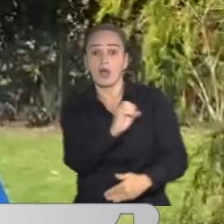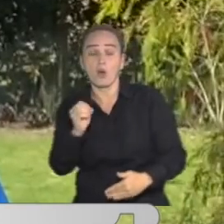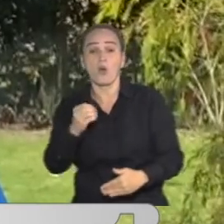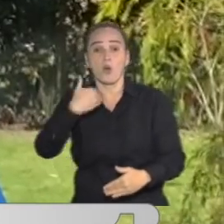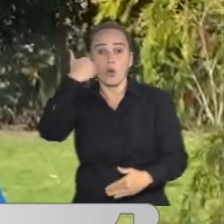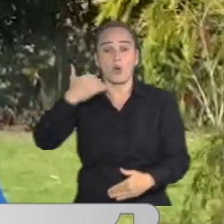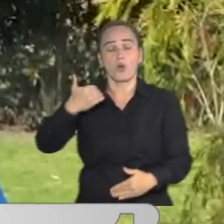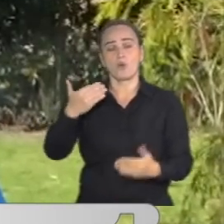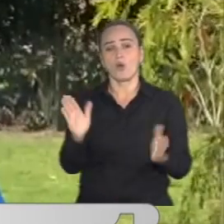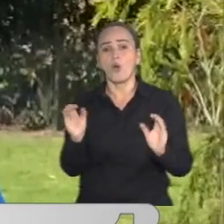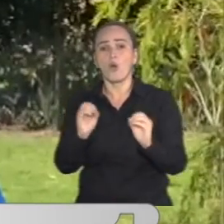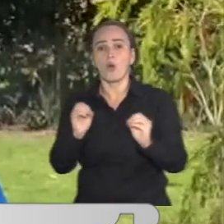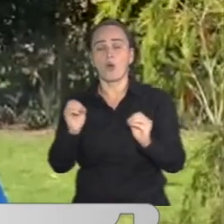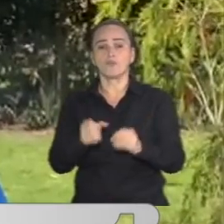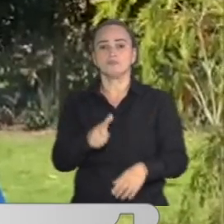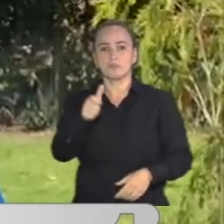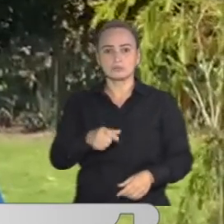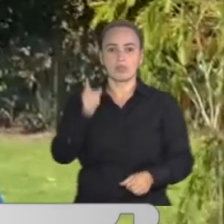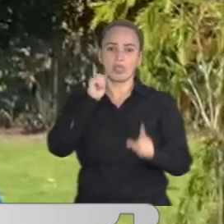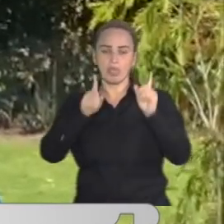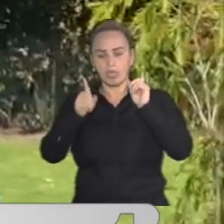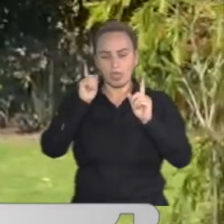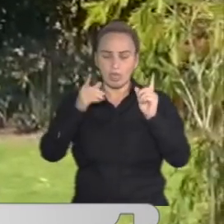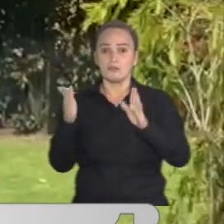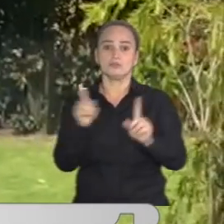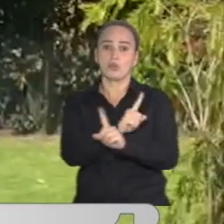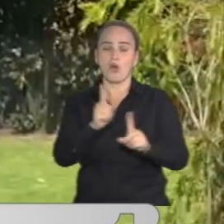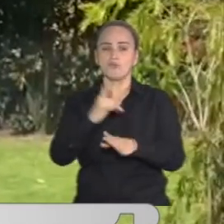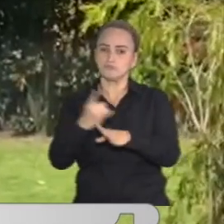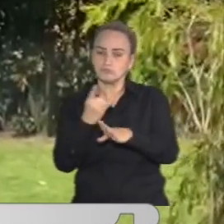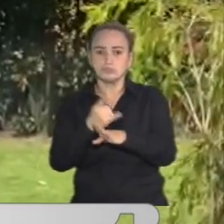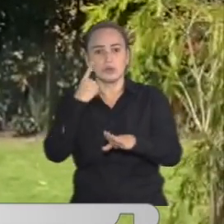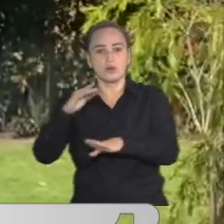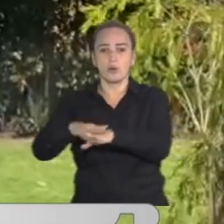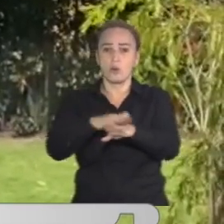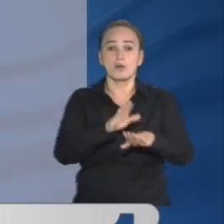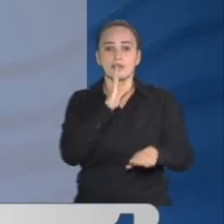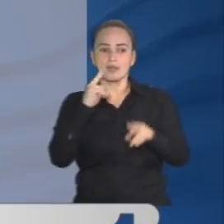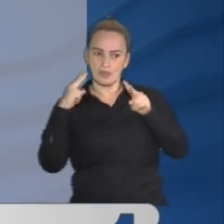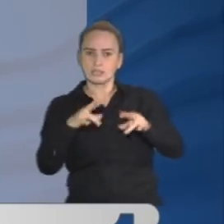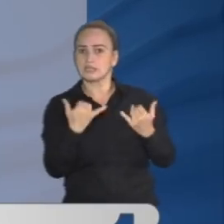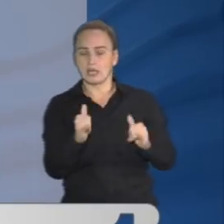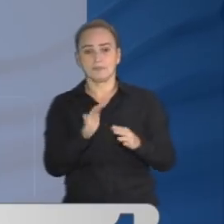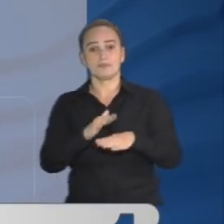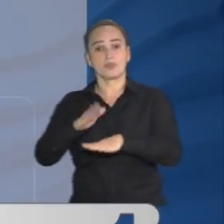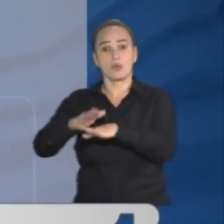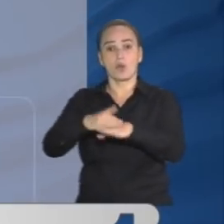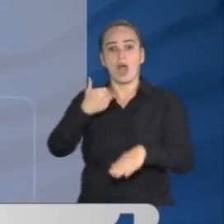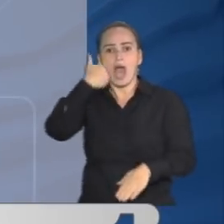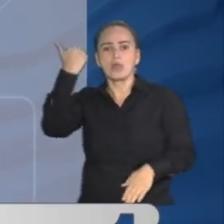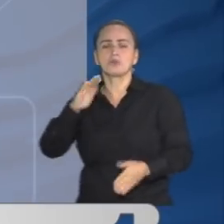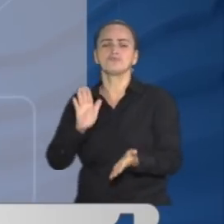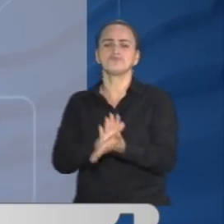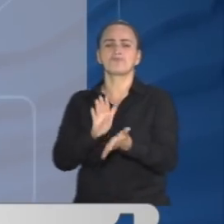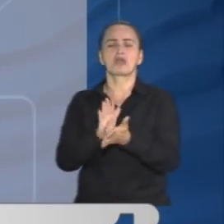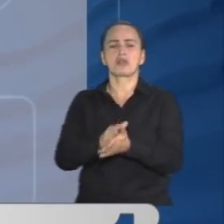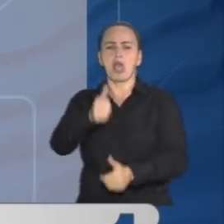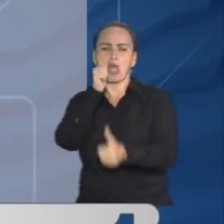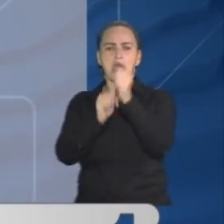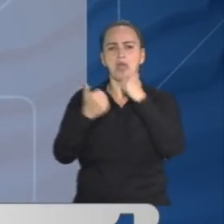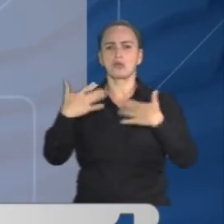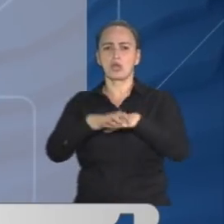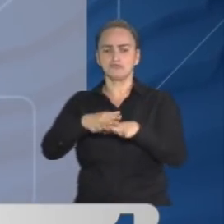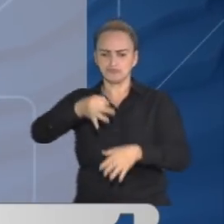niña, adolescente o persona en estado de embriaguez haga uso de artículos pirotécnicos. Ellos son solamente espectadores. Algunos adultos siguen combinando alcohol con